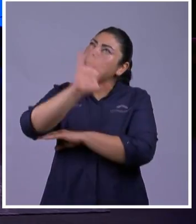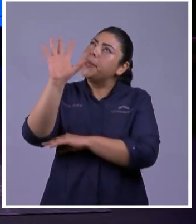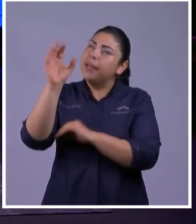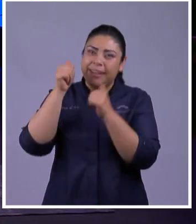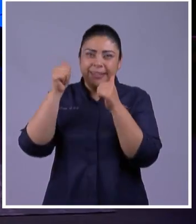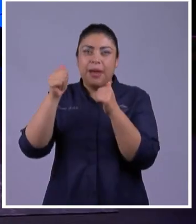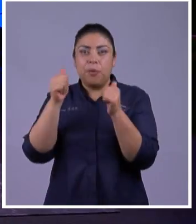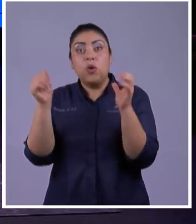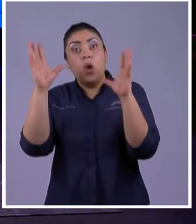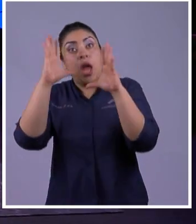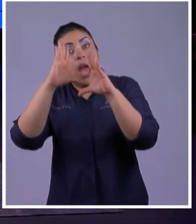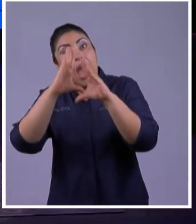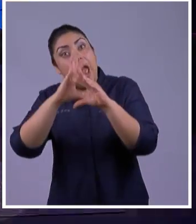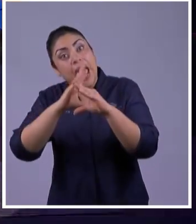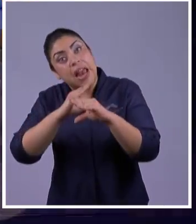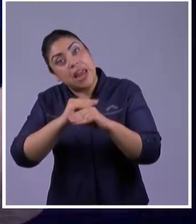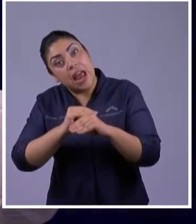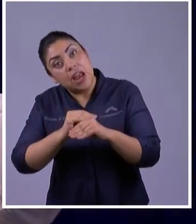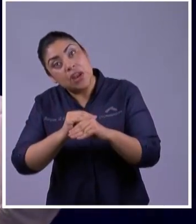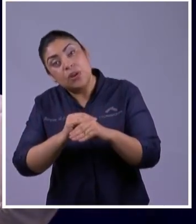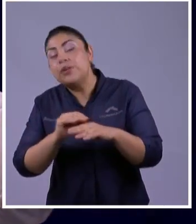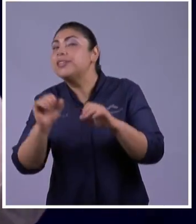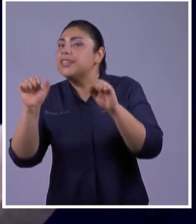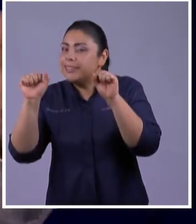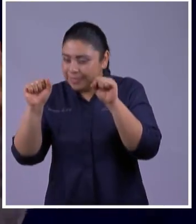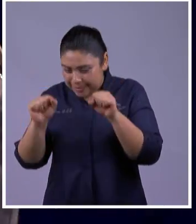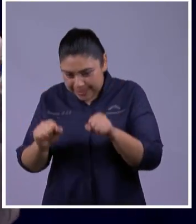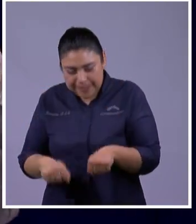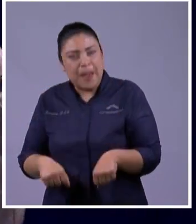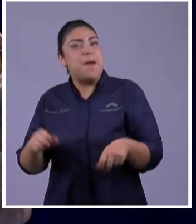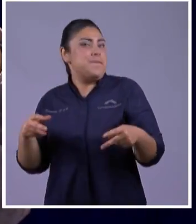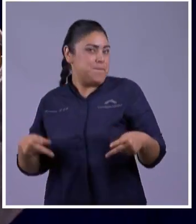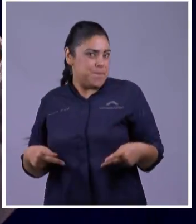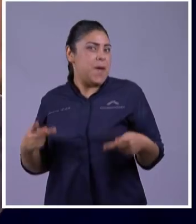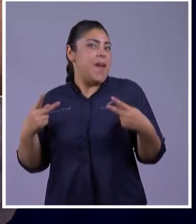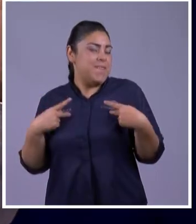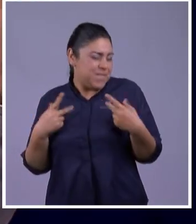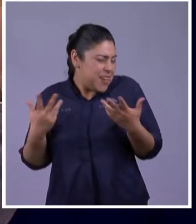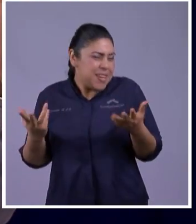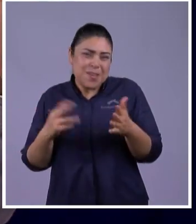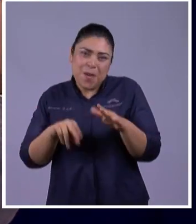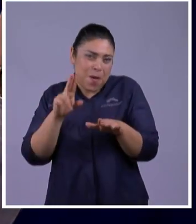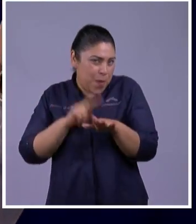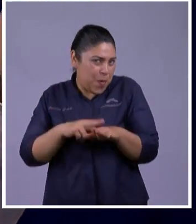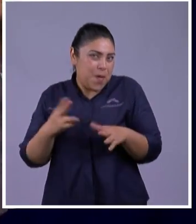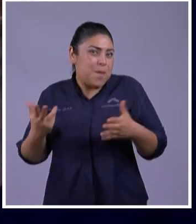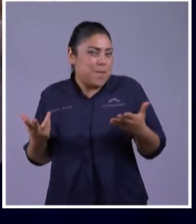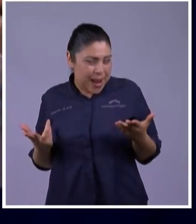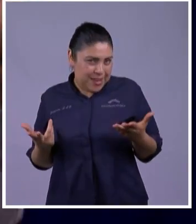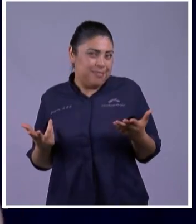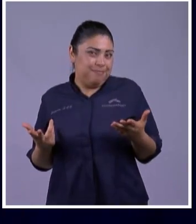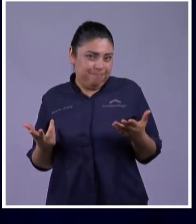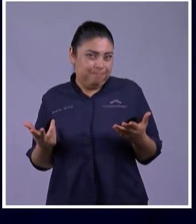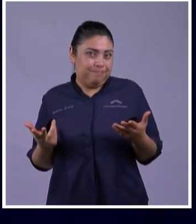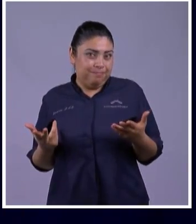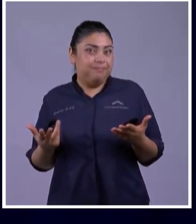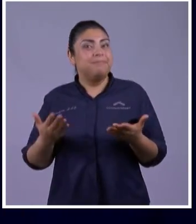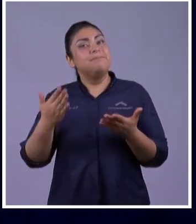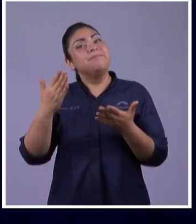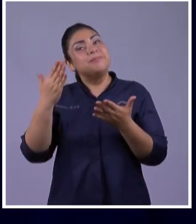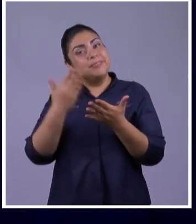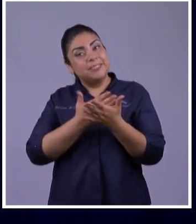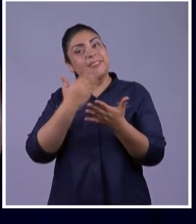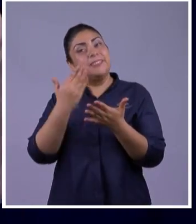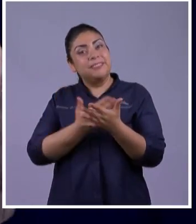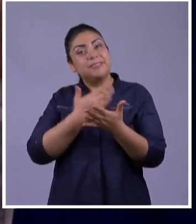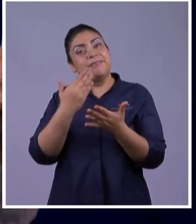a la noche alguien inventó el bombillo incandescente antes de eso lámparas con aceite verdad están las escrituras el aceite